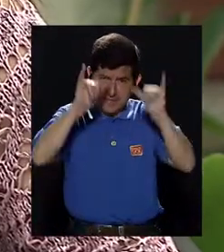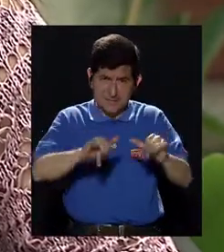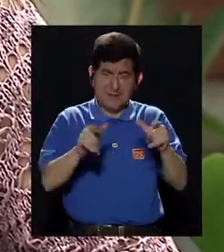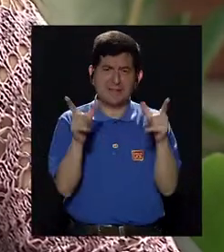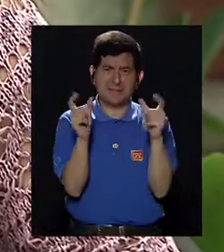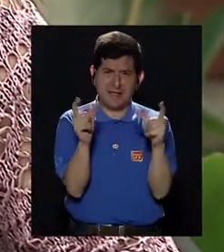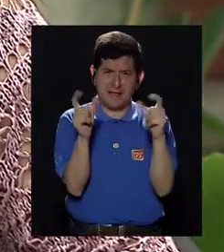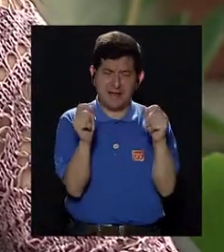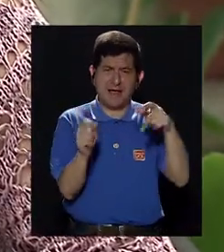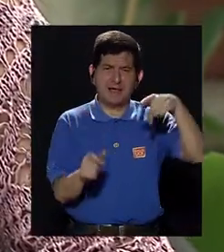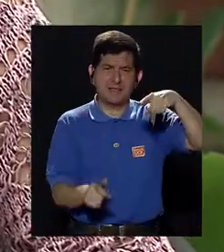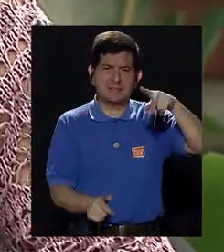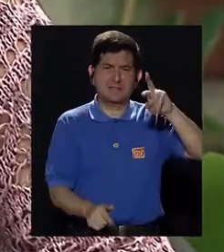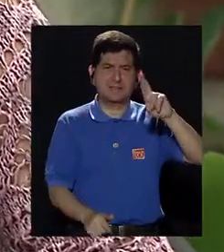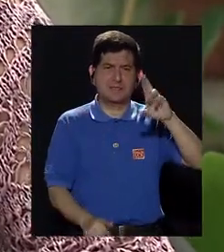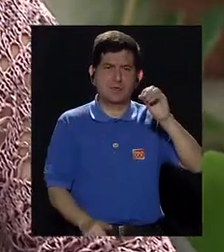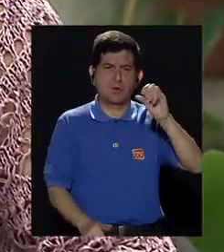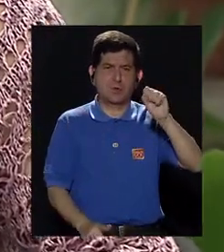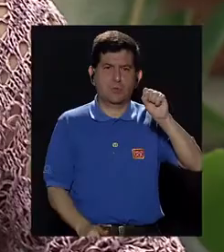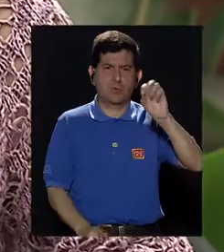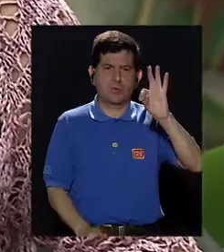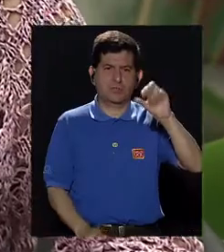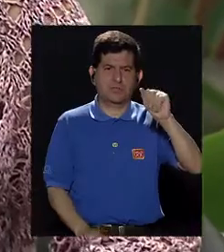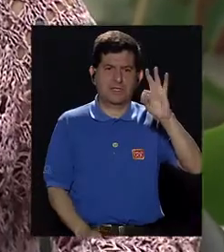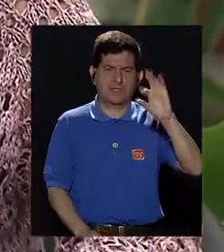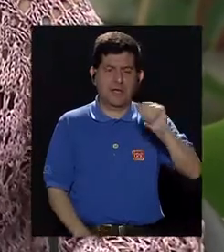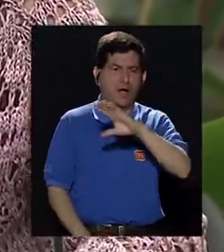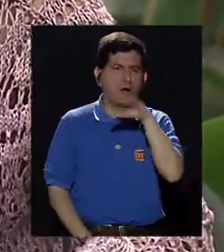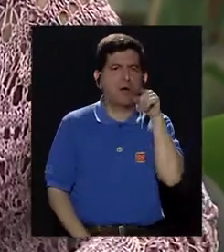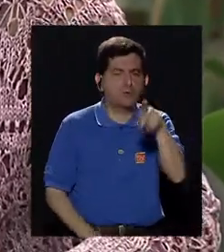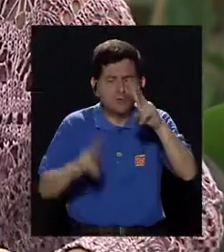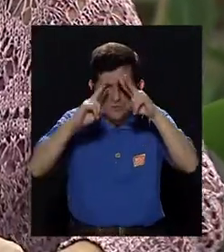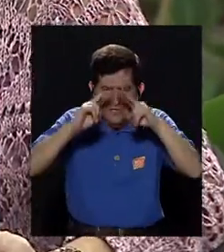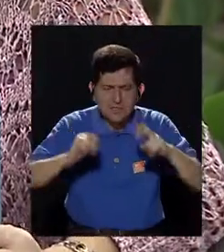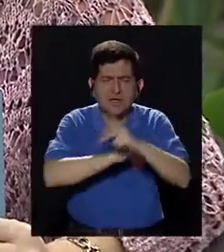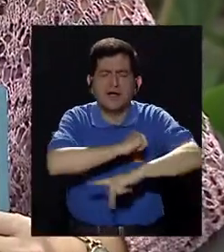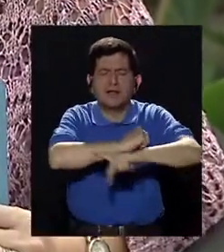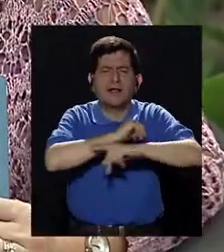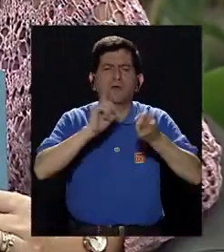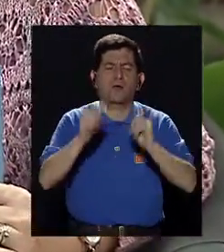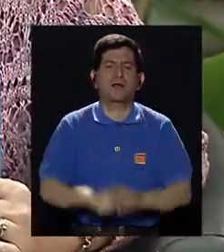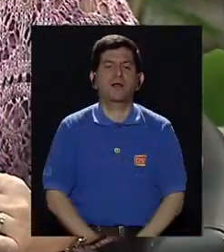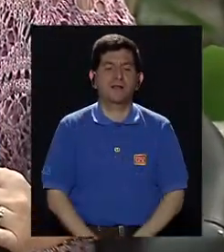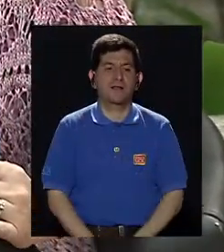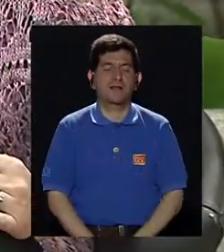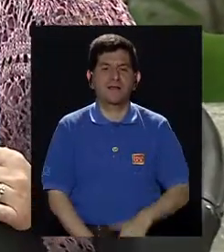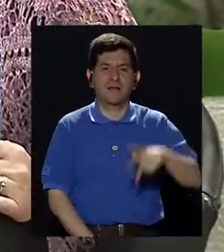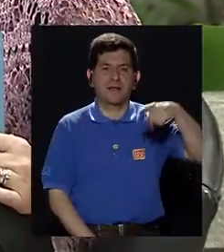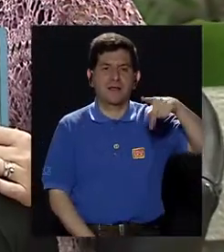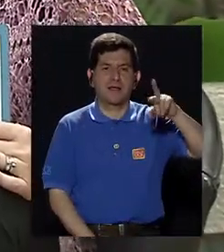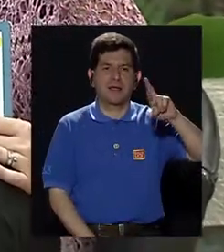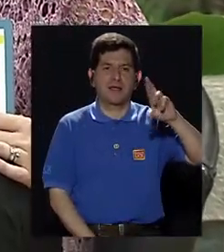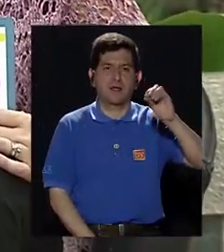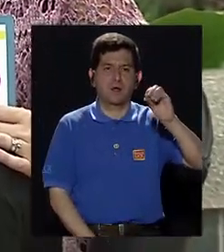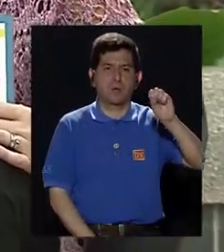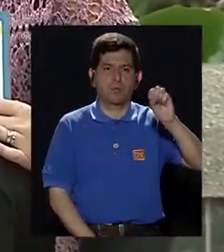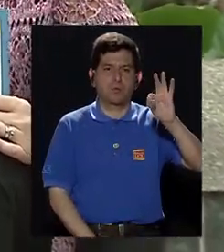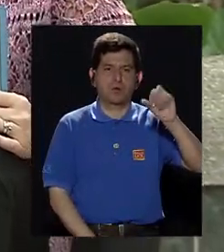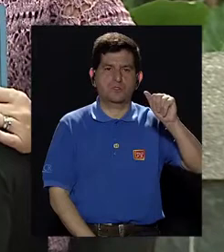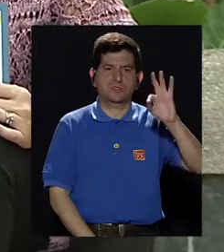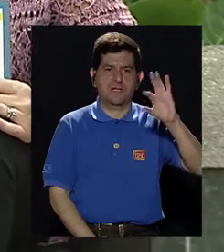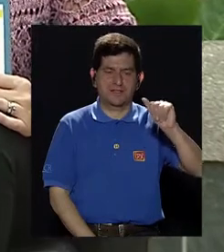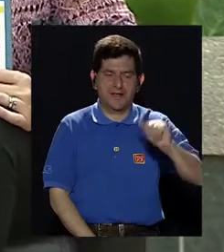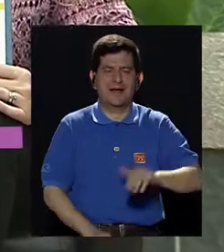más prevalencia de cáncer de próstata, o cuál es ese mapeo que ustedes han realizado a lo largo y ancho de nuestro territorio. En próstata no hemos encontrado